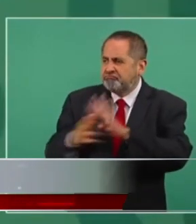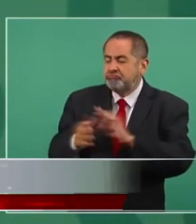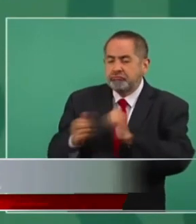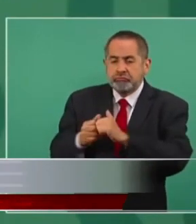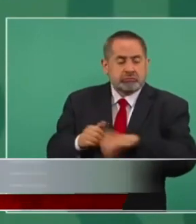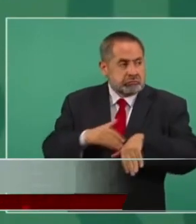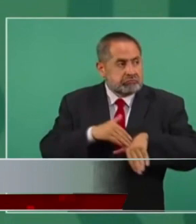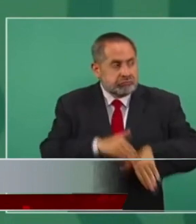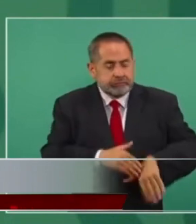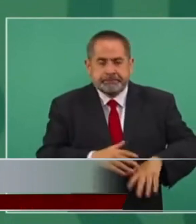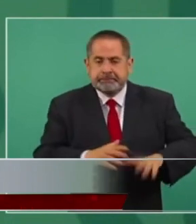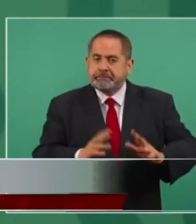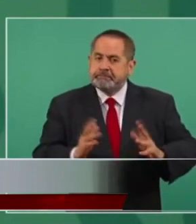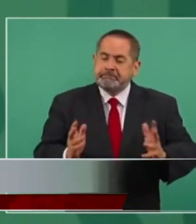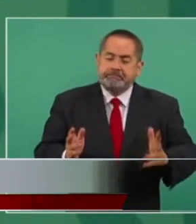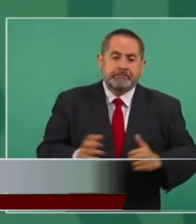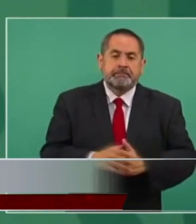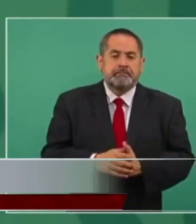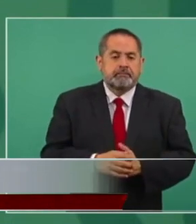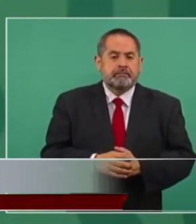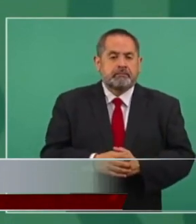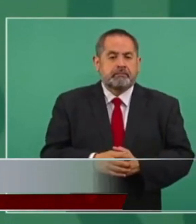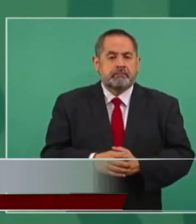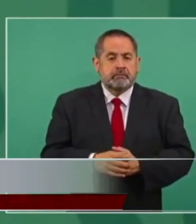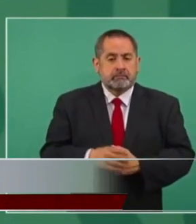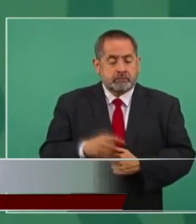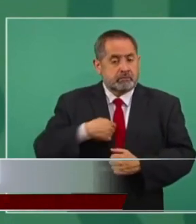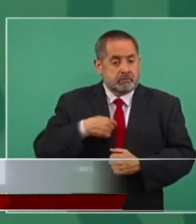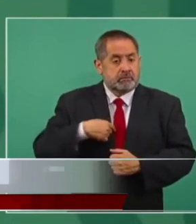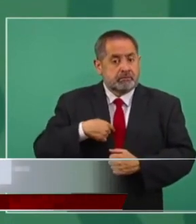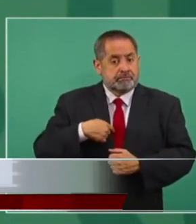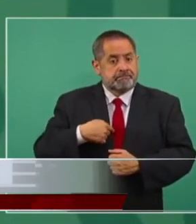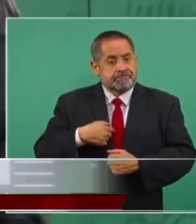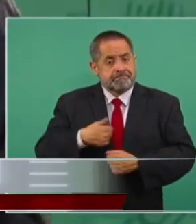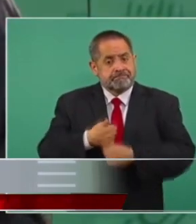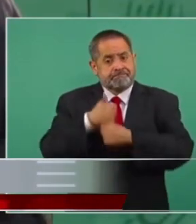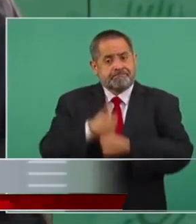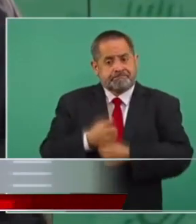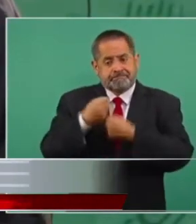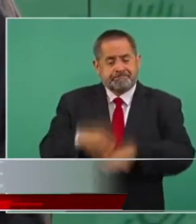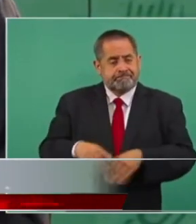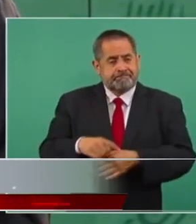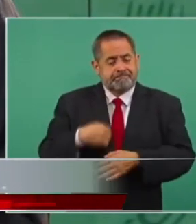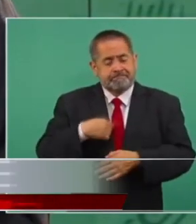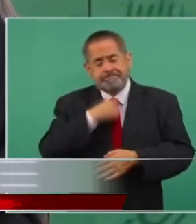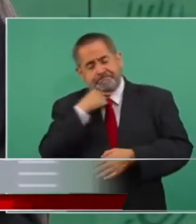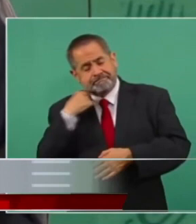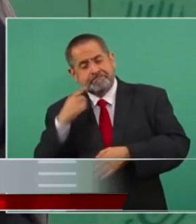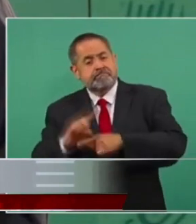yo este pues fui víctima de ellos desde hace tiempo